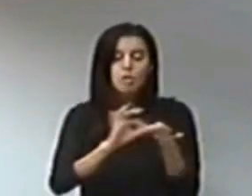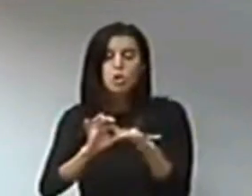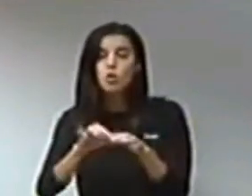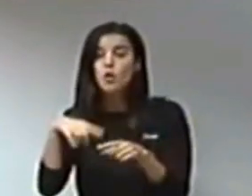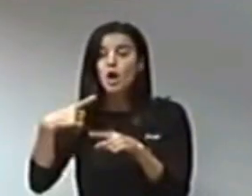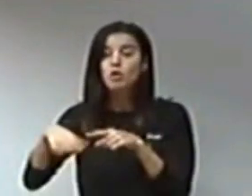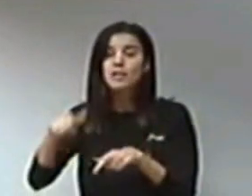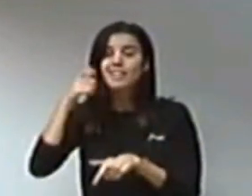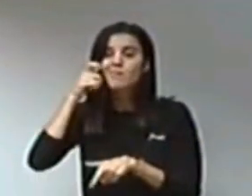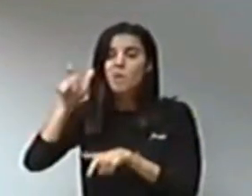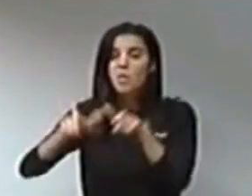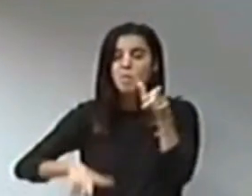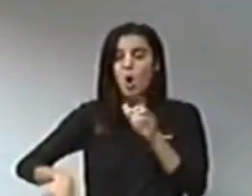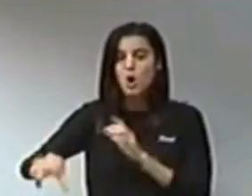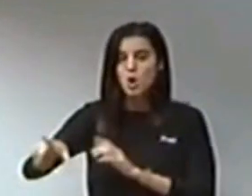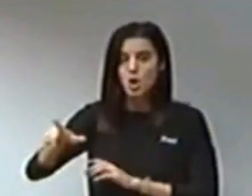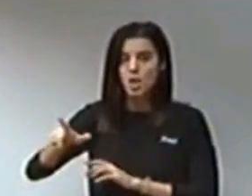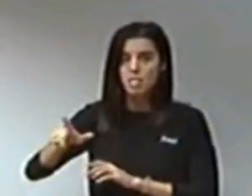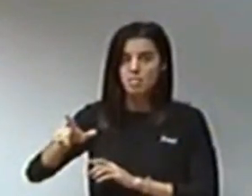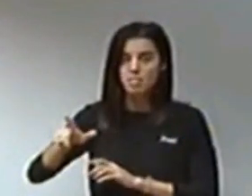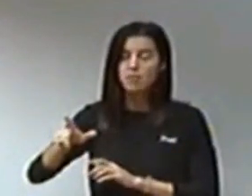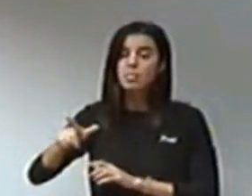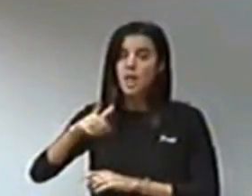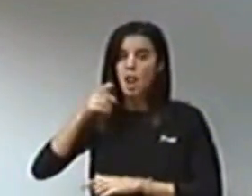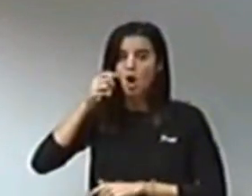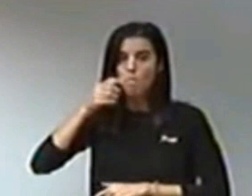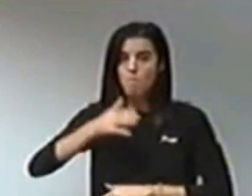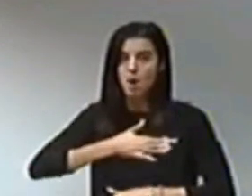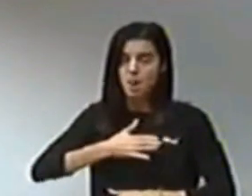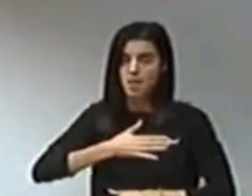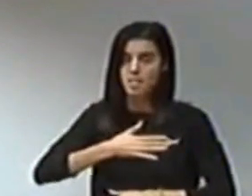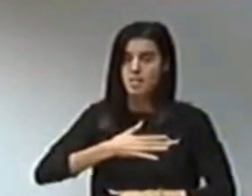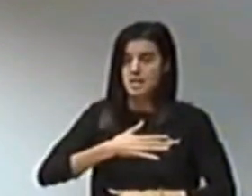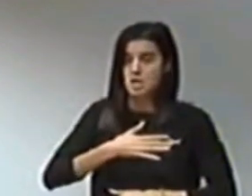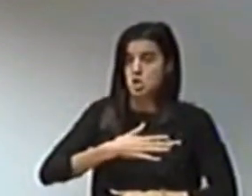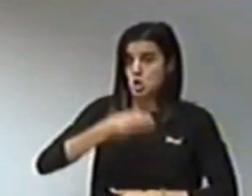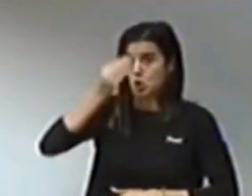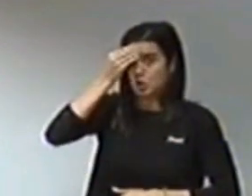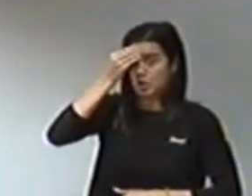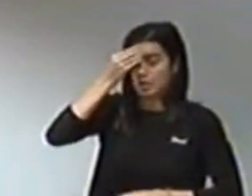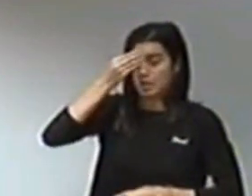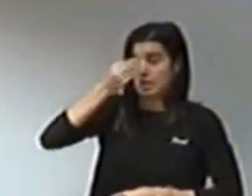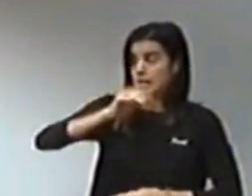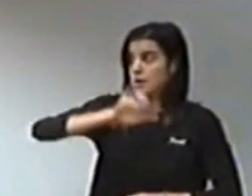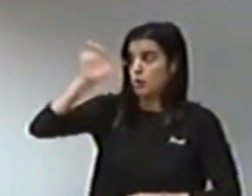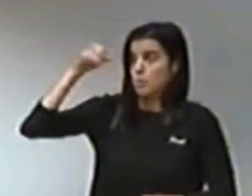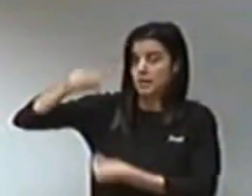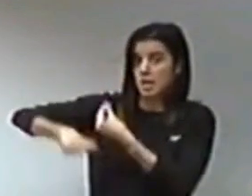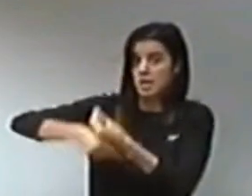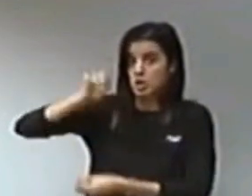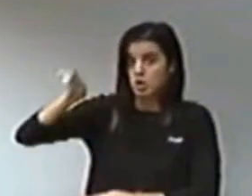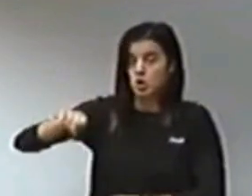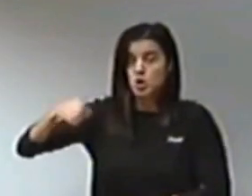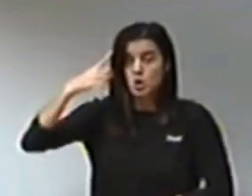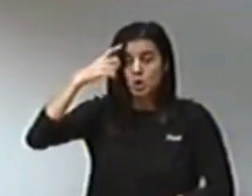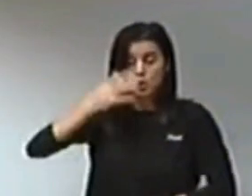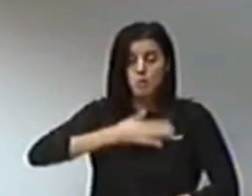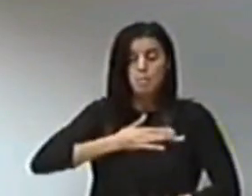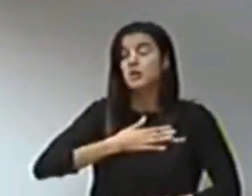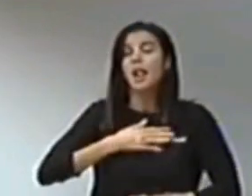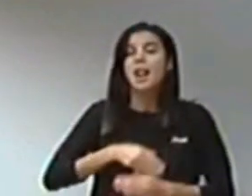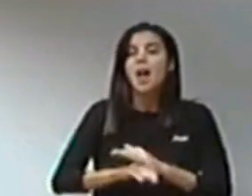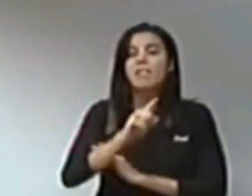Yo no sé si es habitual. Yo, como ilicitano, me siento enormemente orgulloso. Creo que no haré